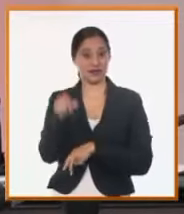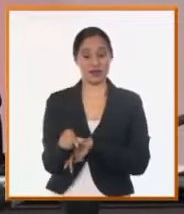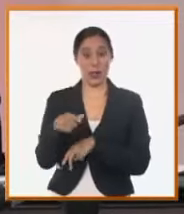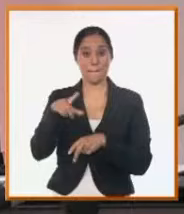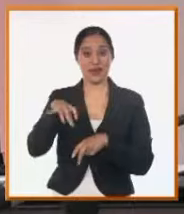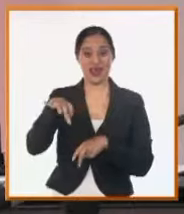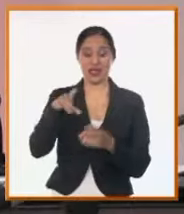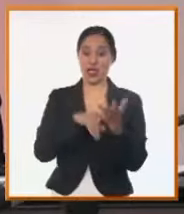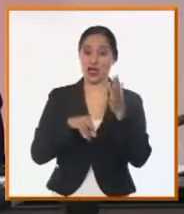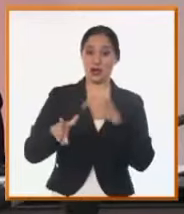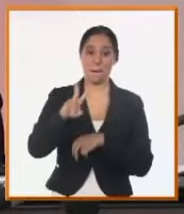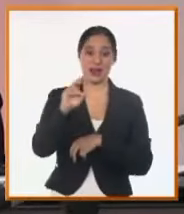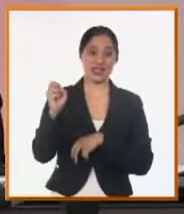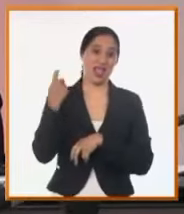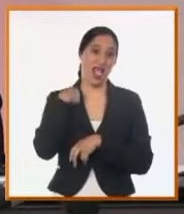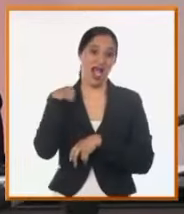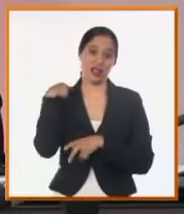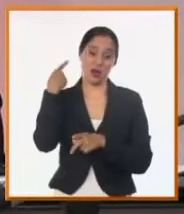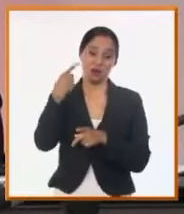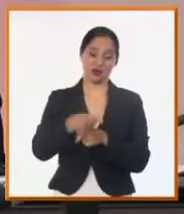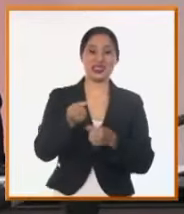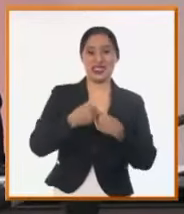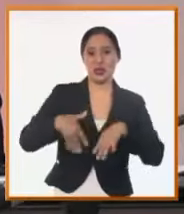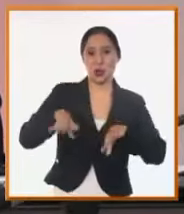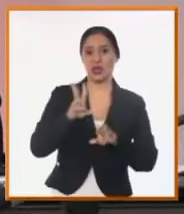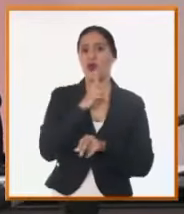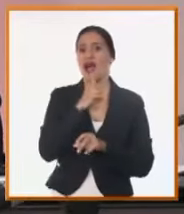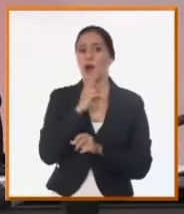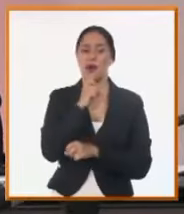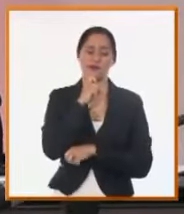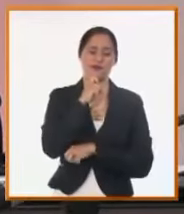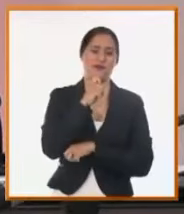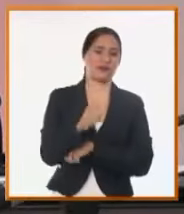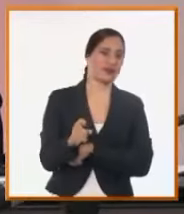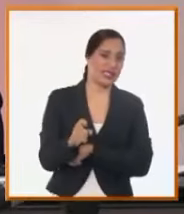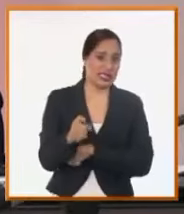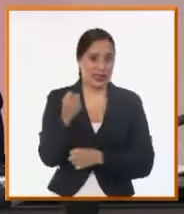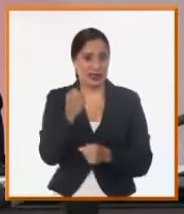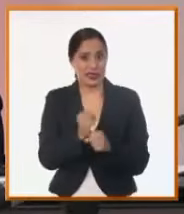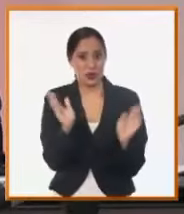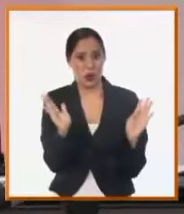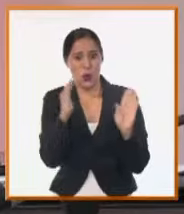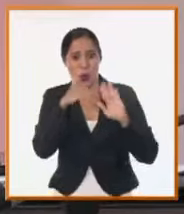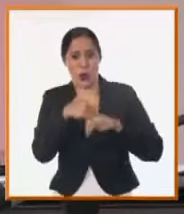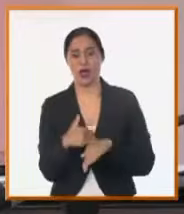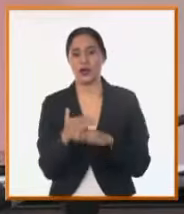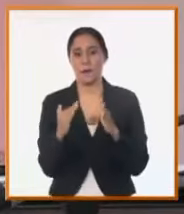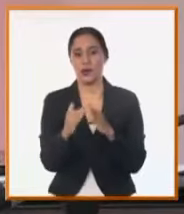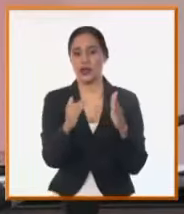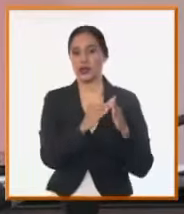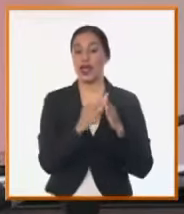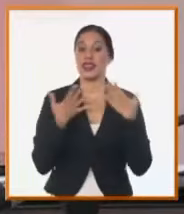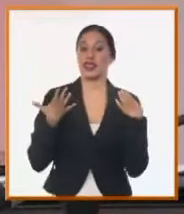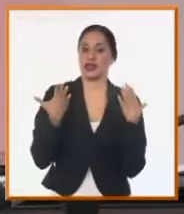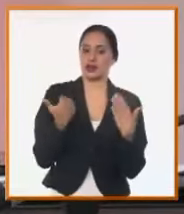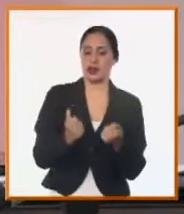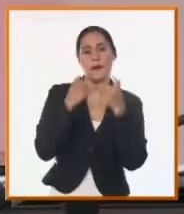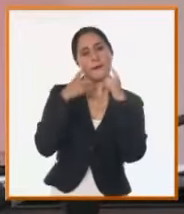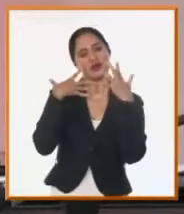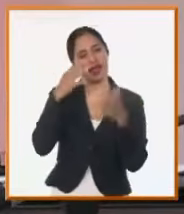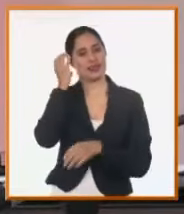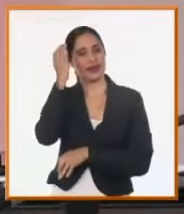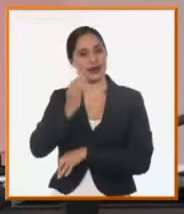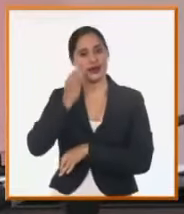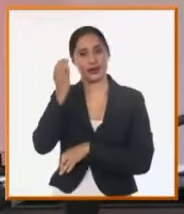llama más de 20 años el agua, es un grave problema y pienso que en Pinar del Río los directivos deben tomar decisiones que beneficien